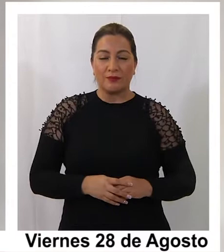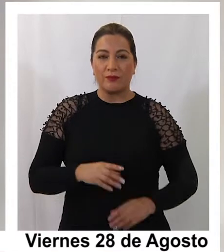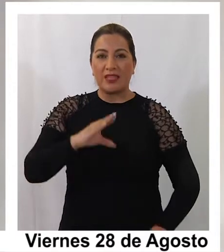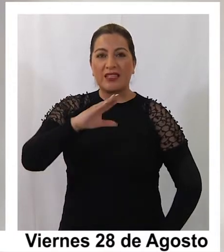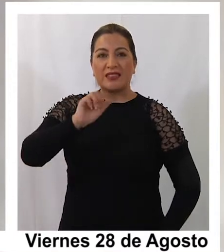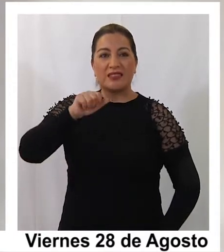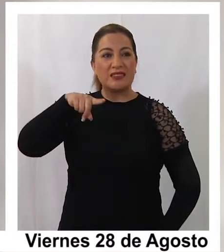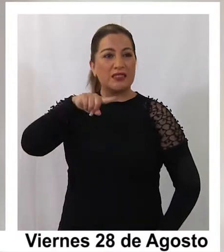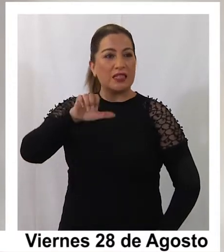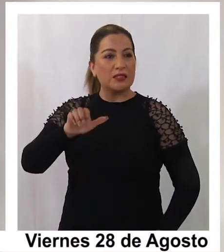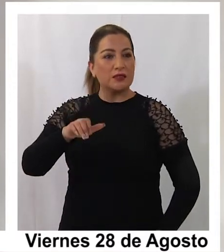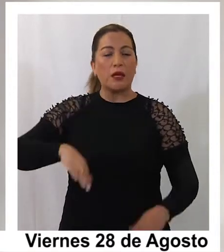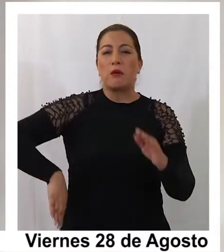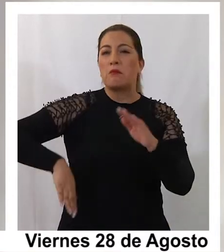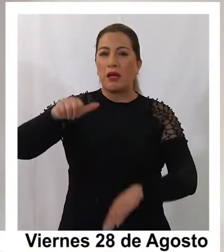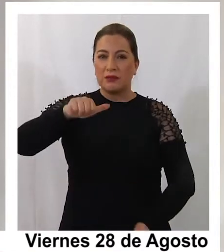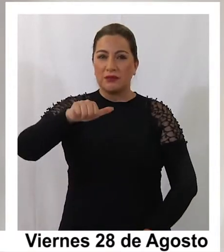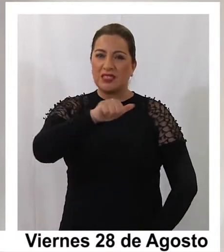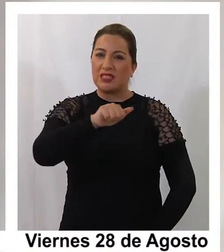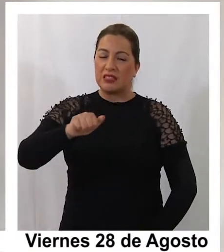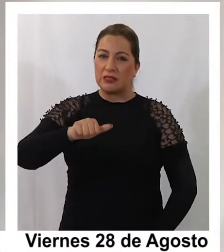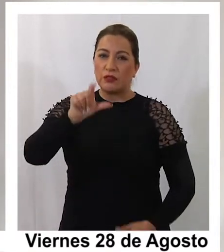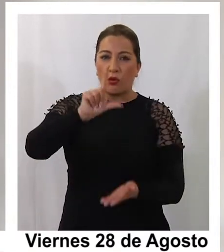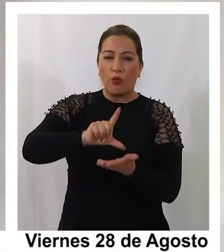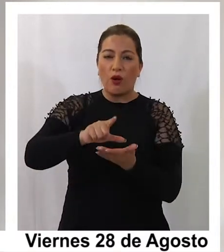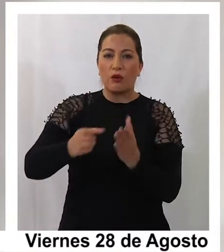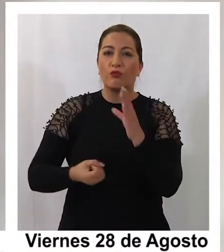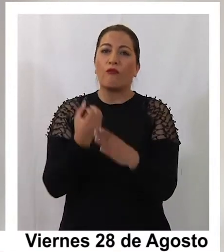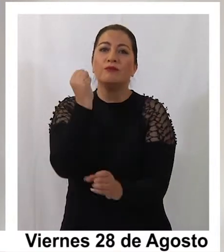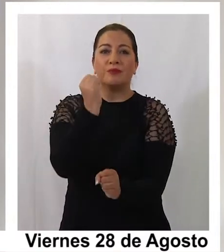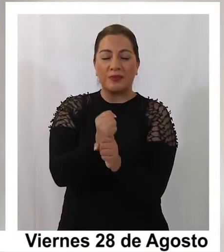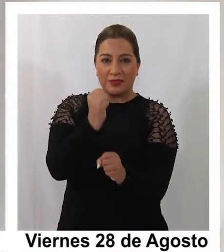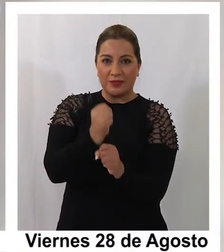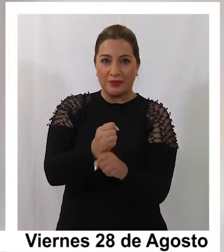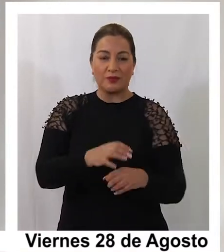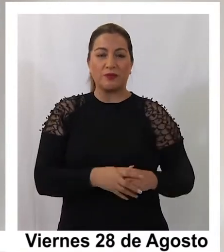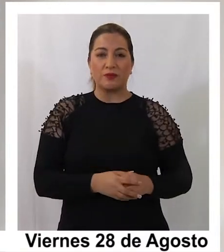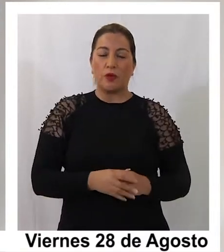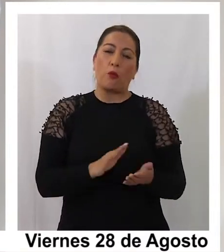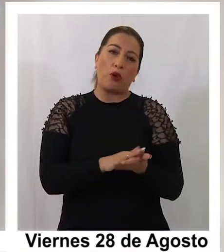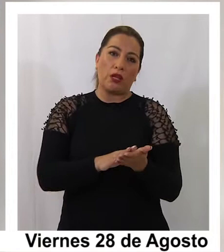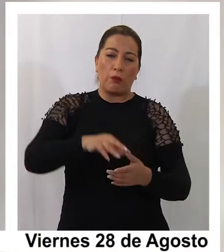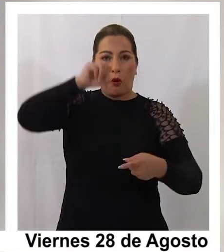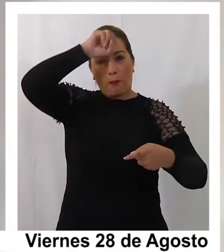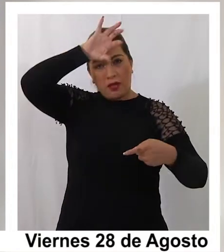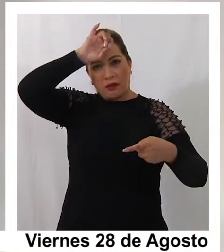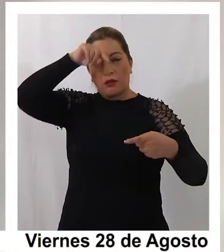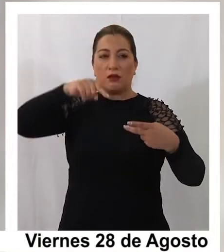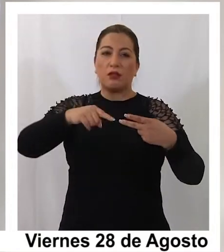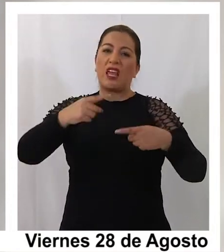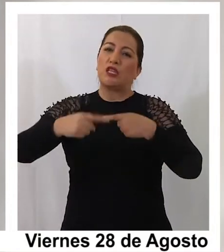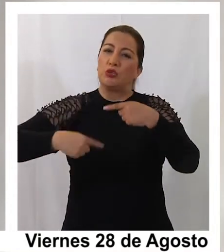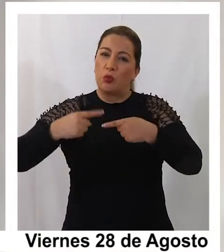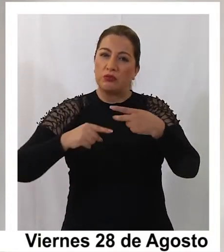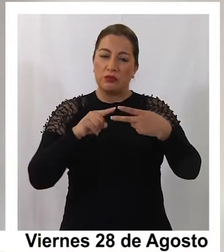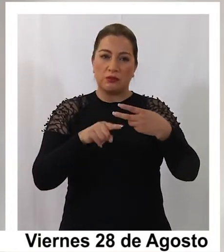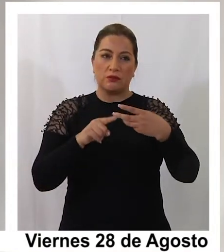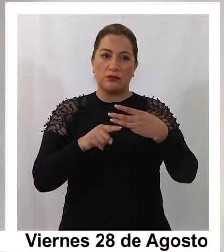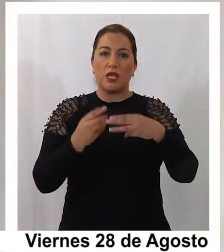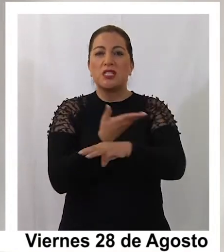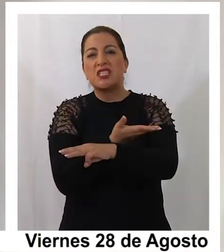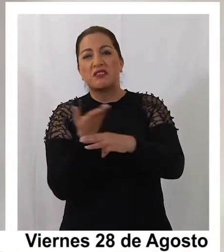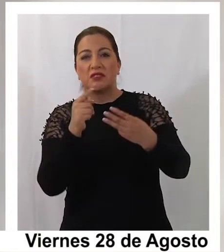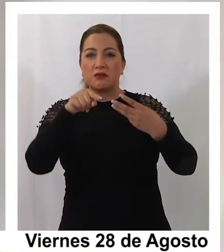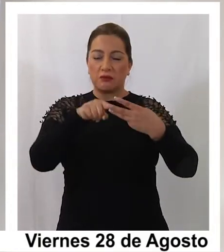CENSE más de 600 puestos de trabajo. En las áreas de la minería, de la industria, de los